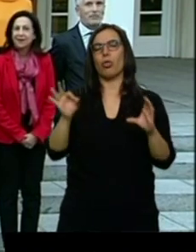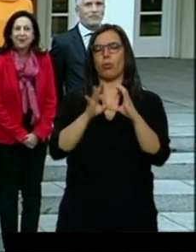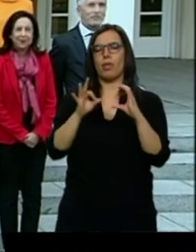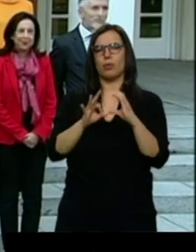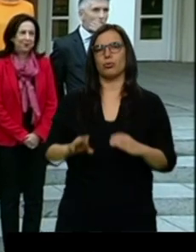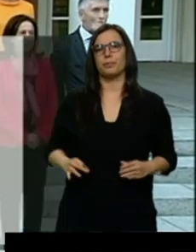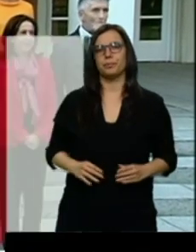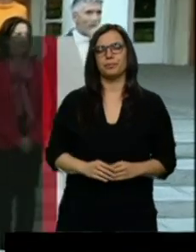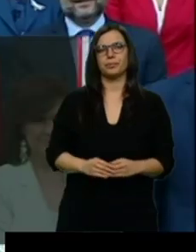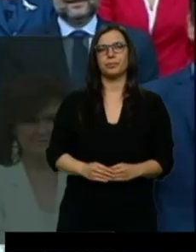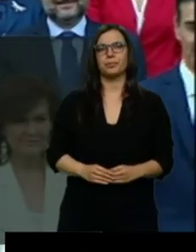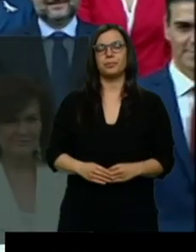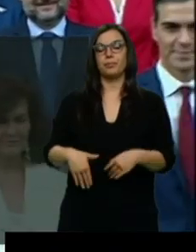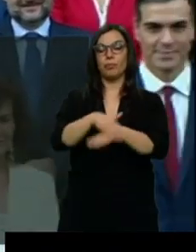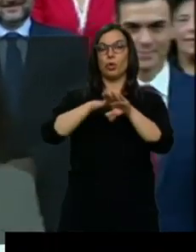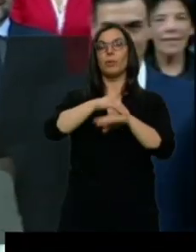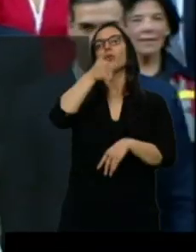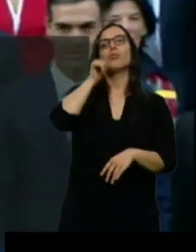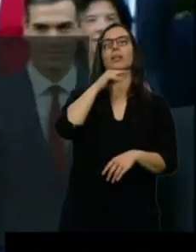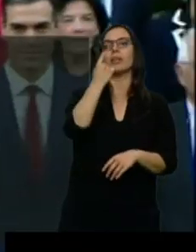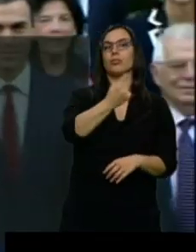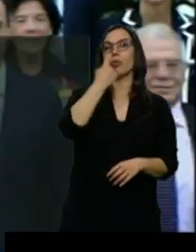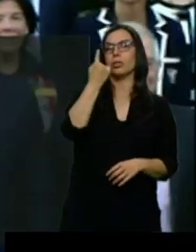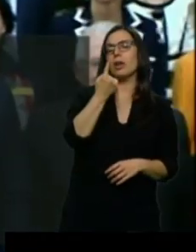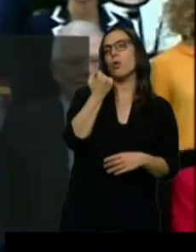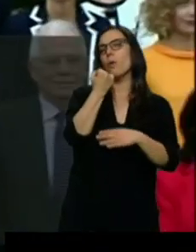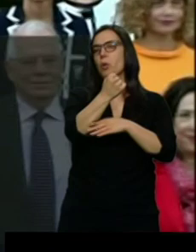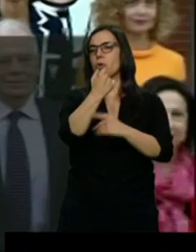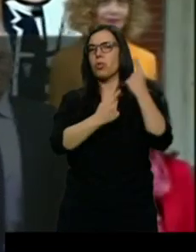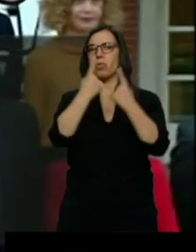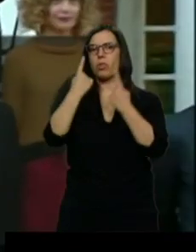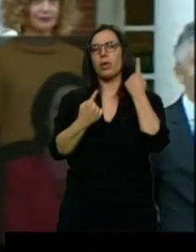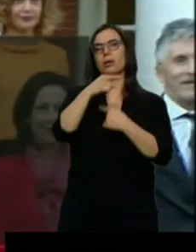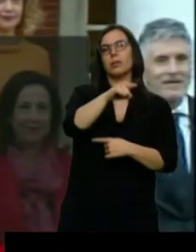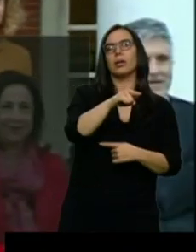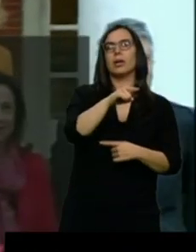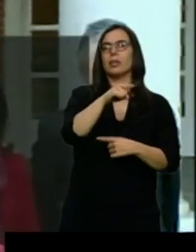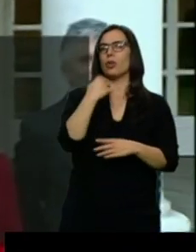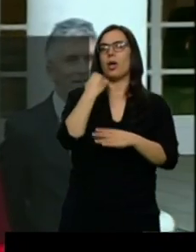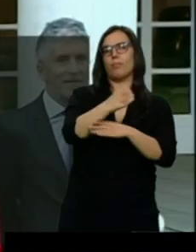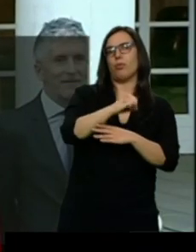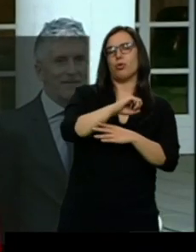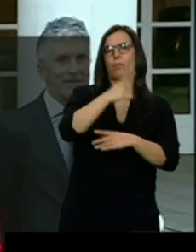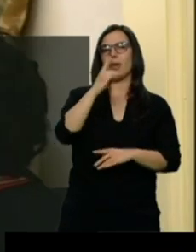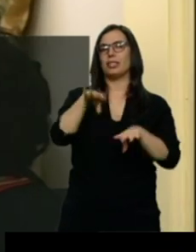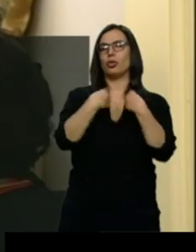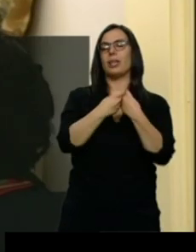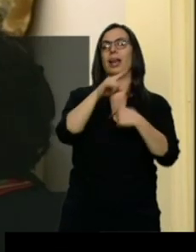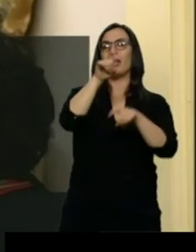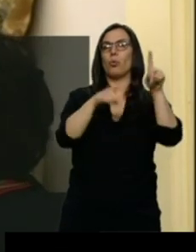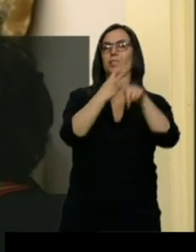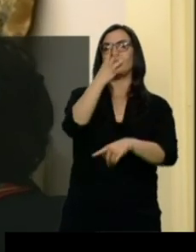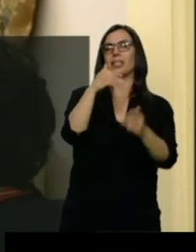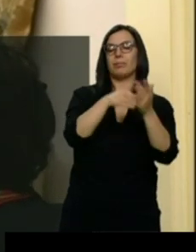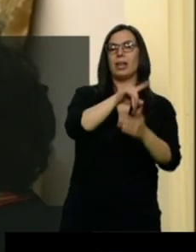Un gobierno de Pedro Sánchez en solitario o con apoyos puntuales es la opción que más respaldo tiene entre los 3.000 encuestados por el CIS entre el 1 y el 11